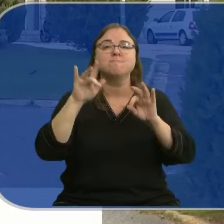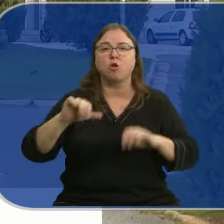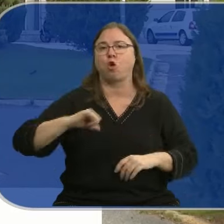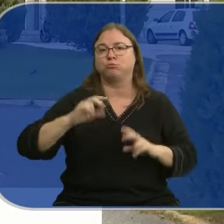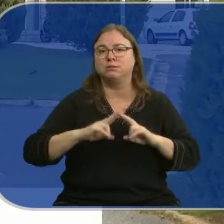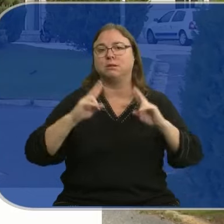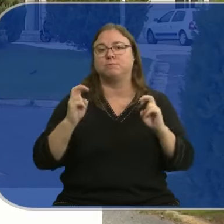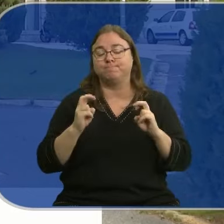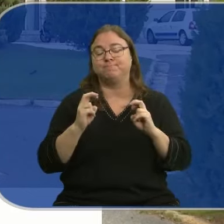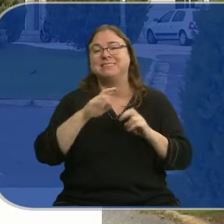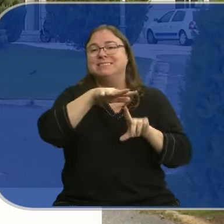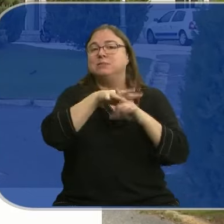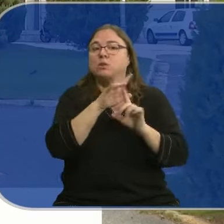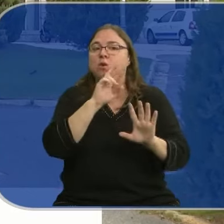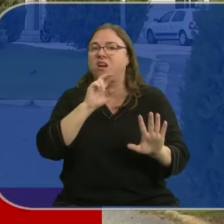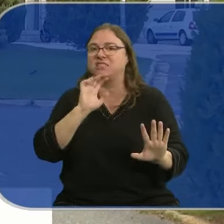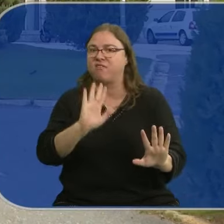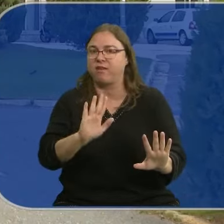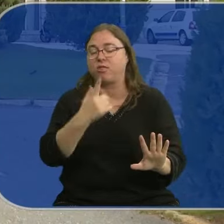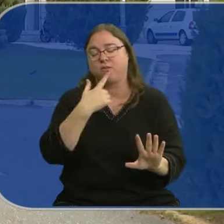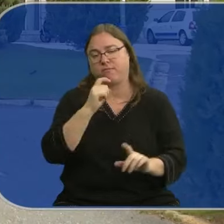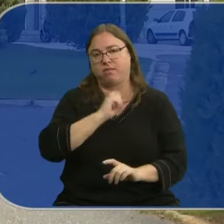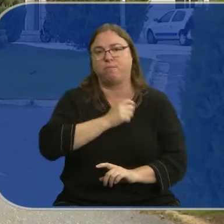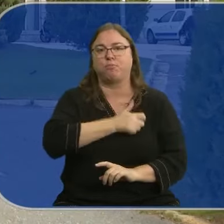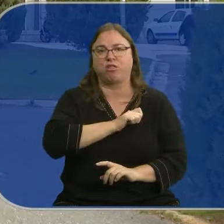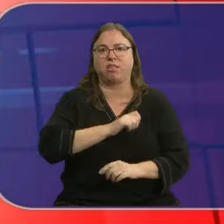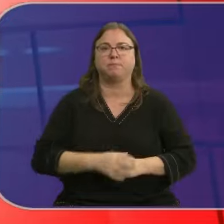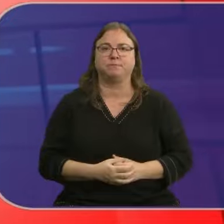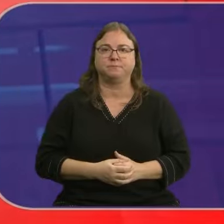hospitalizada con pronóstico reservado según fuentes policiales.